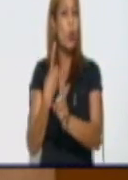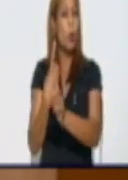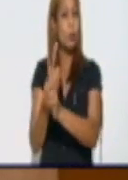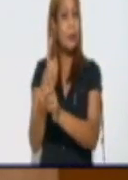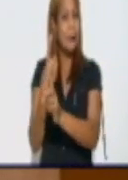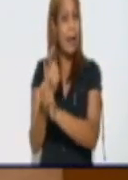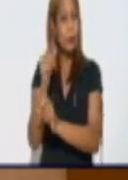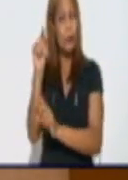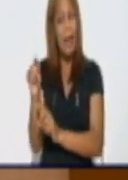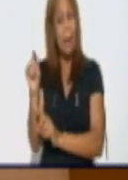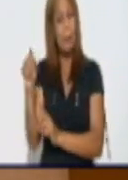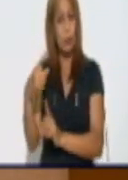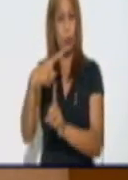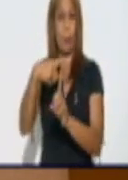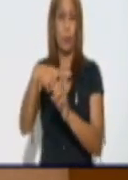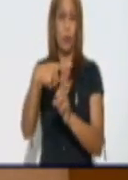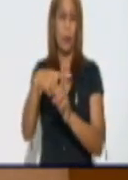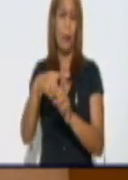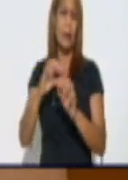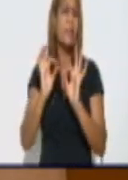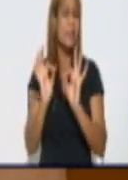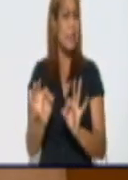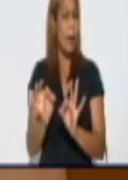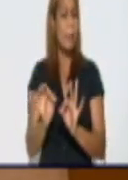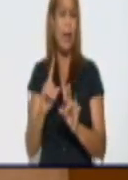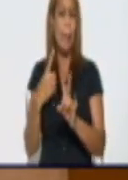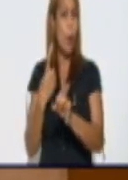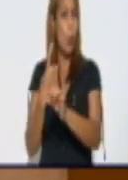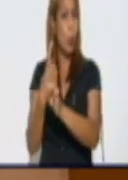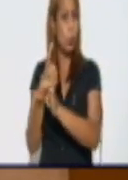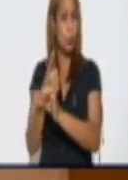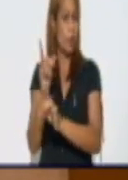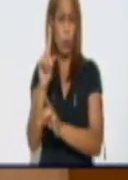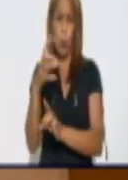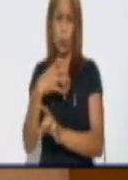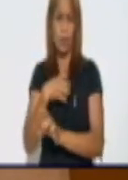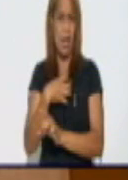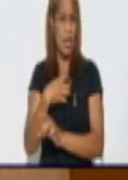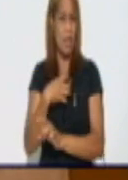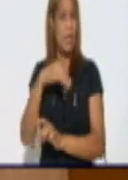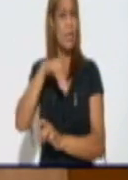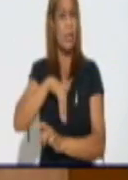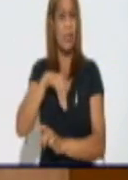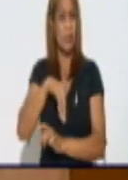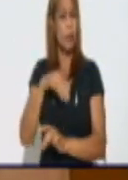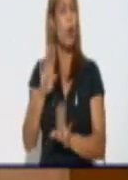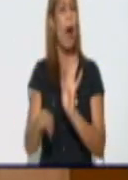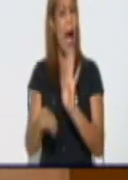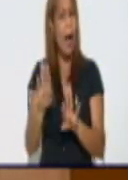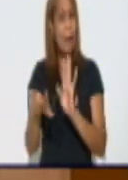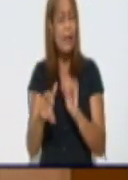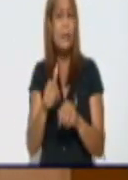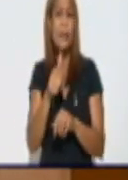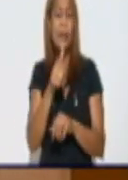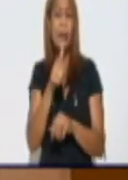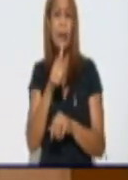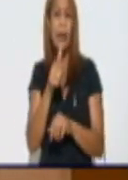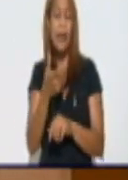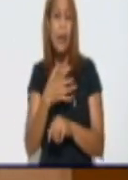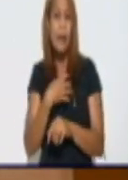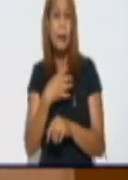Por lo general, los contactos no desarrollan síntomas. Y los que desarrollan síntomas, que son los sospechosos, esos son los que nosotros llamamos casos sintomáticos.